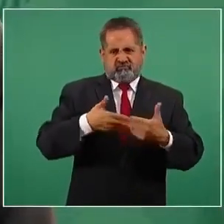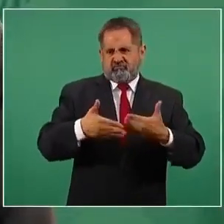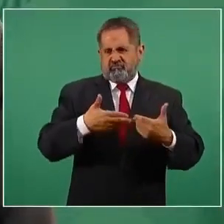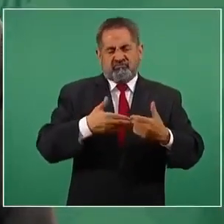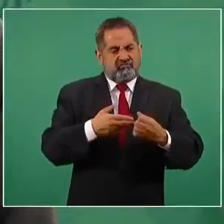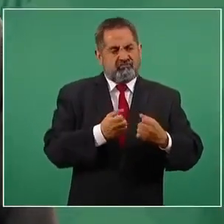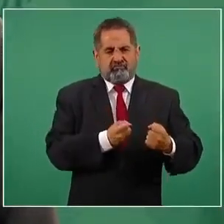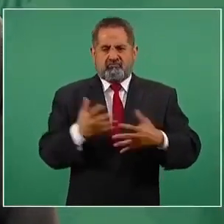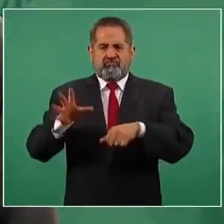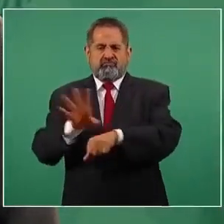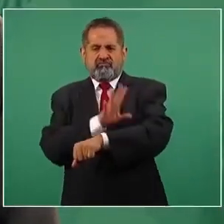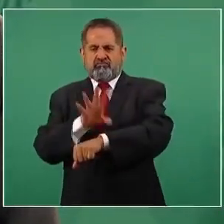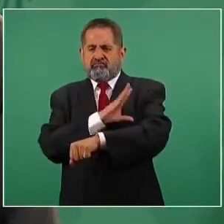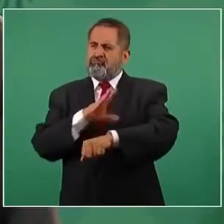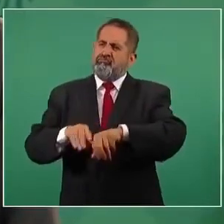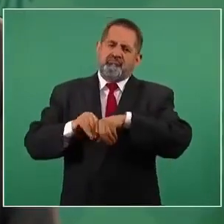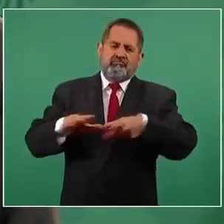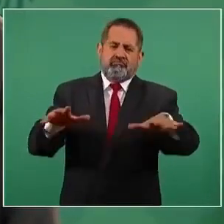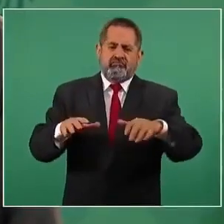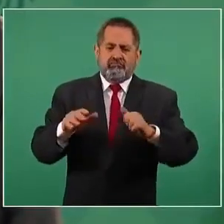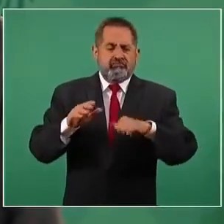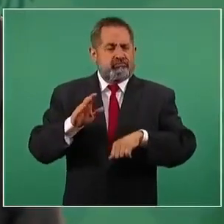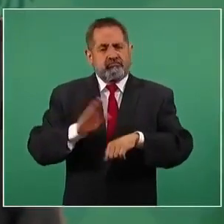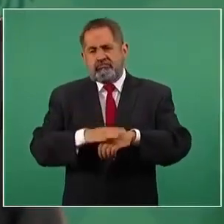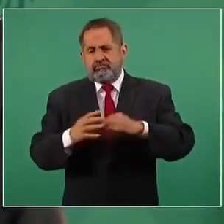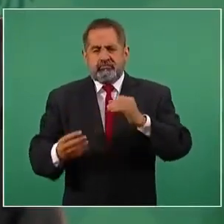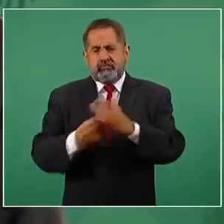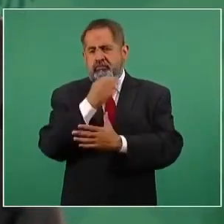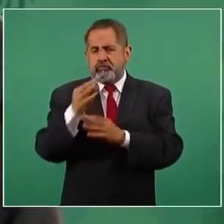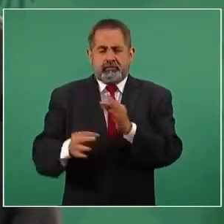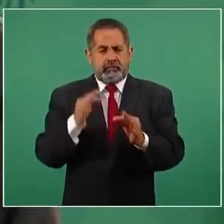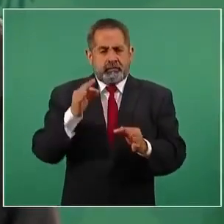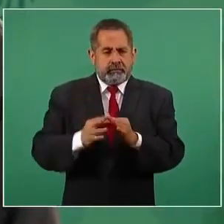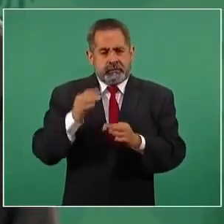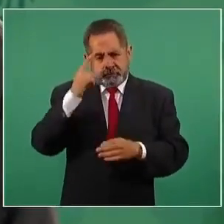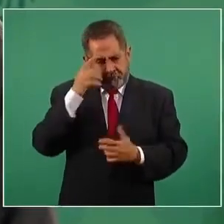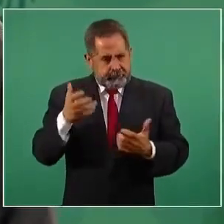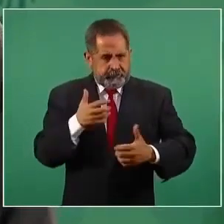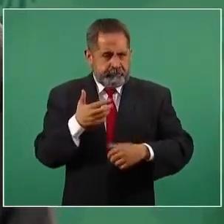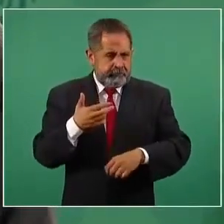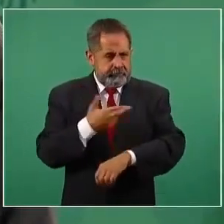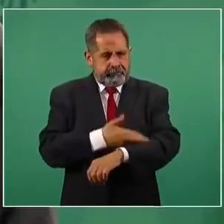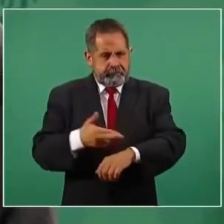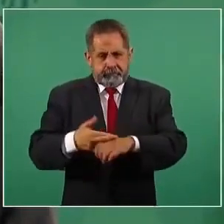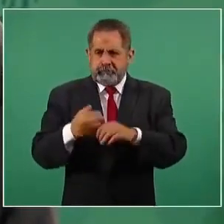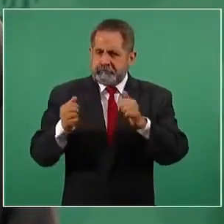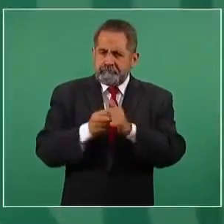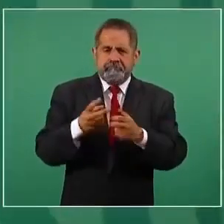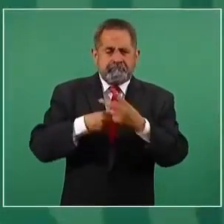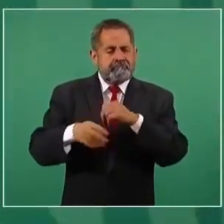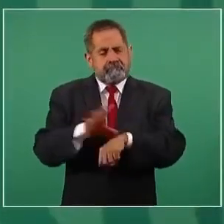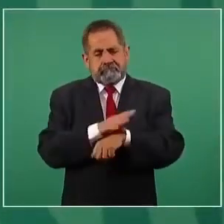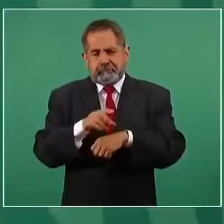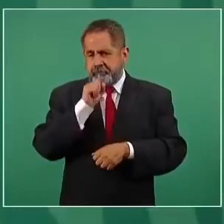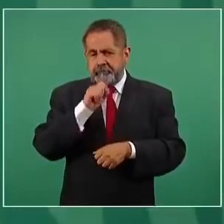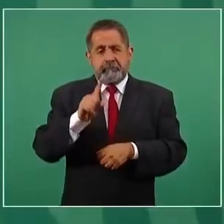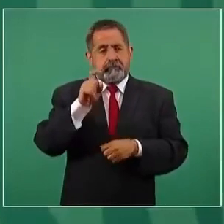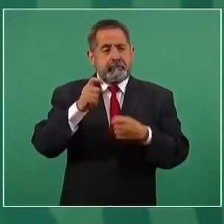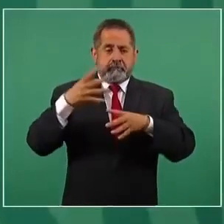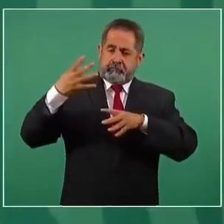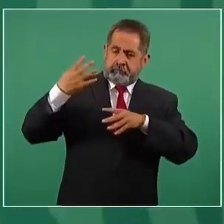con más capacidad de generación de energía con la misma agua.